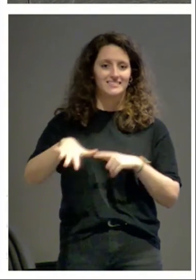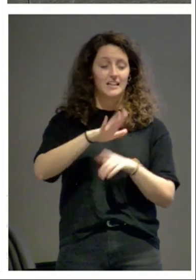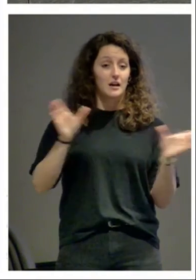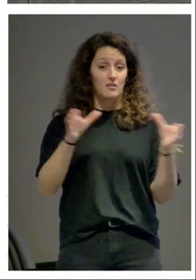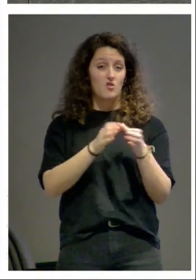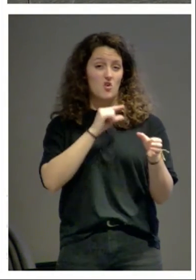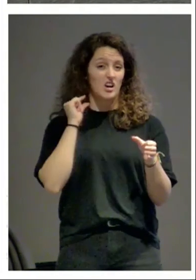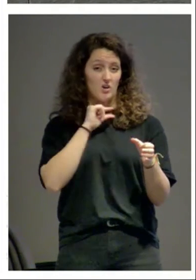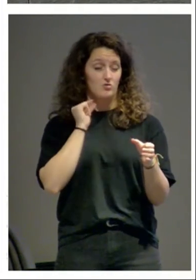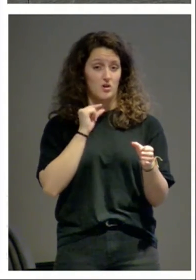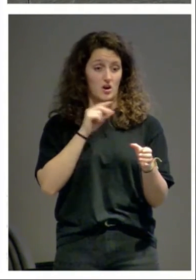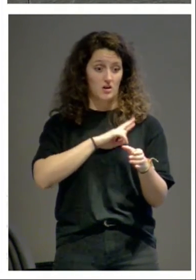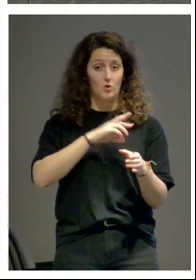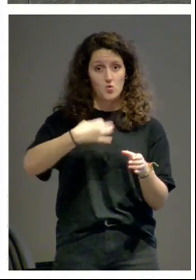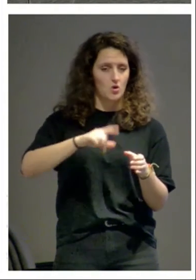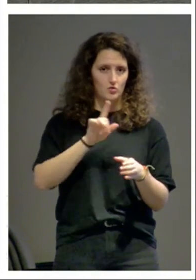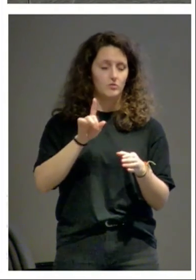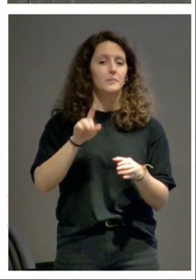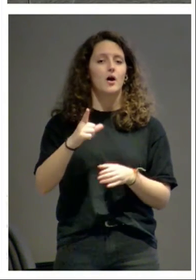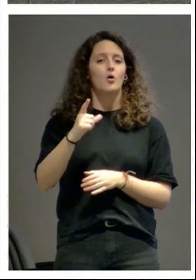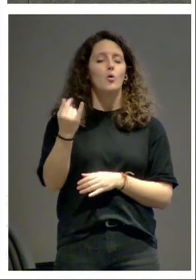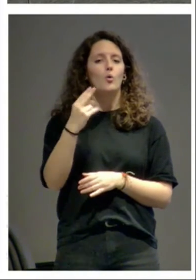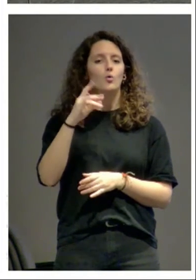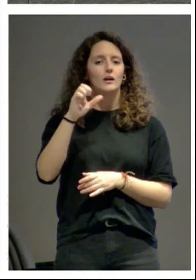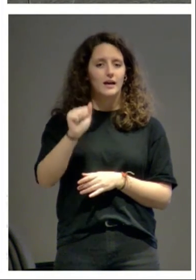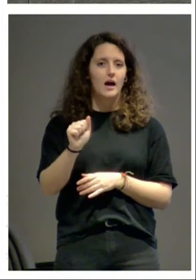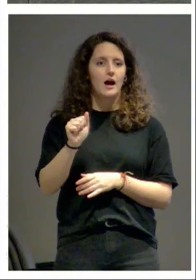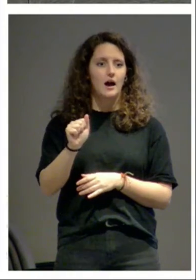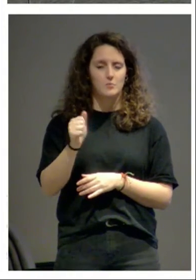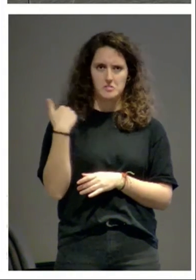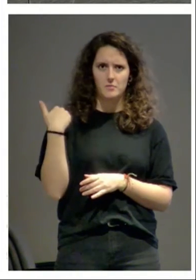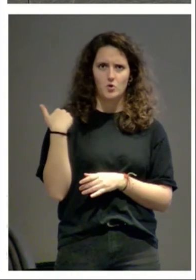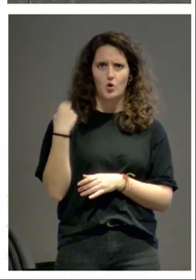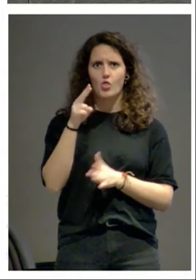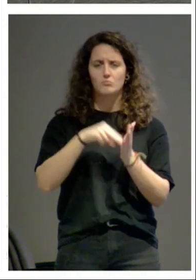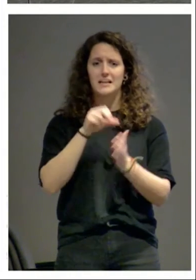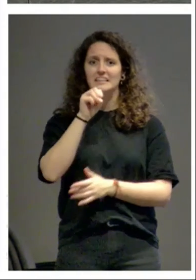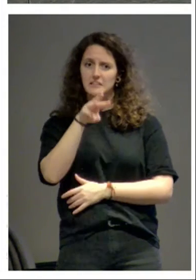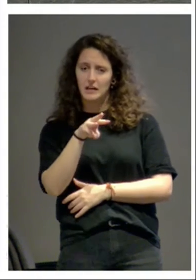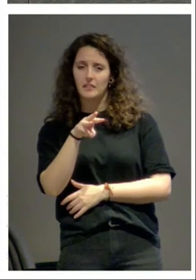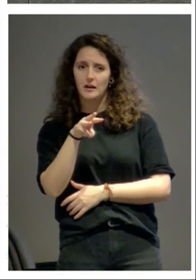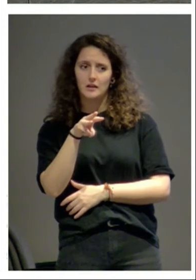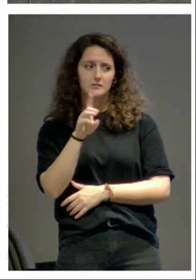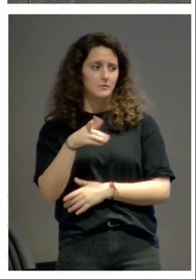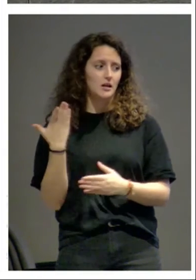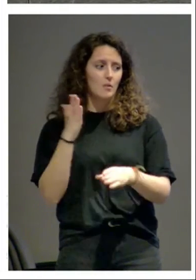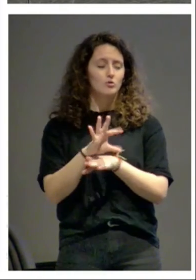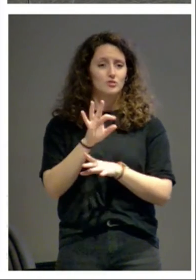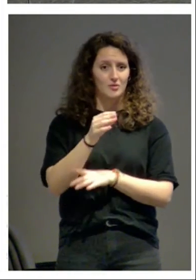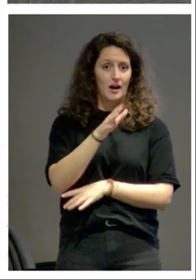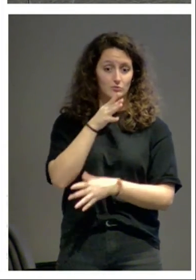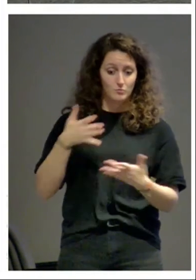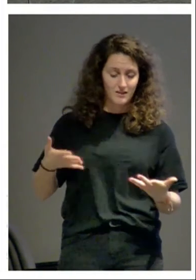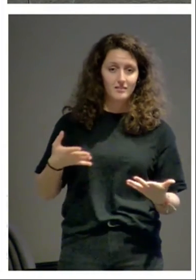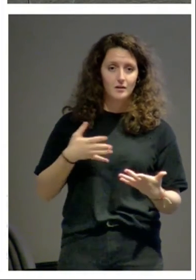religiosas Julia Baldó hace unos años nos mostró hace poco 2013 nos ha mostrado cómo todavía